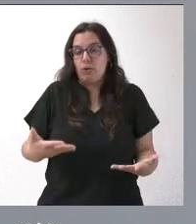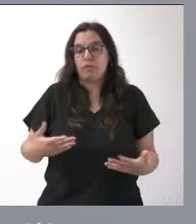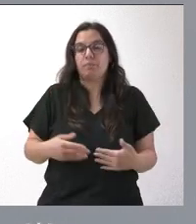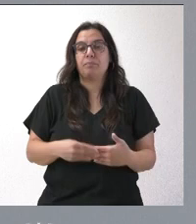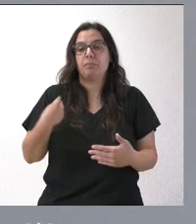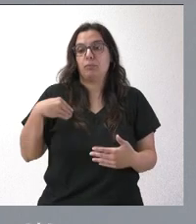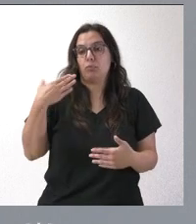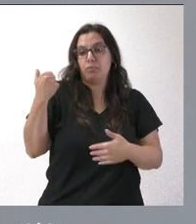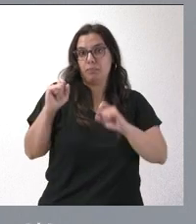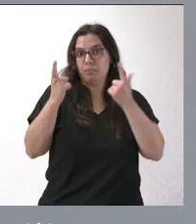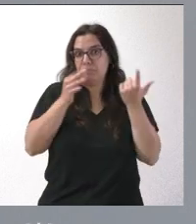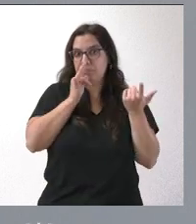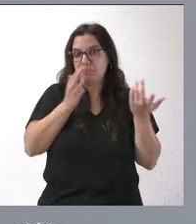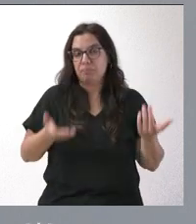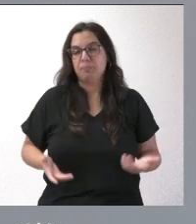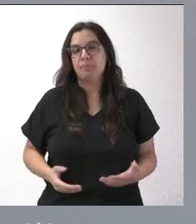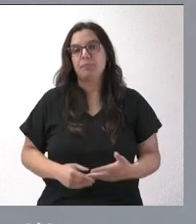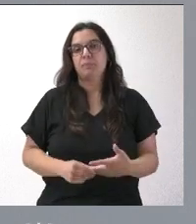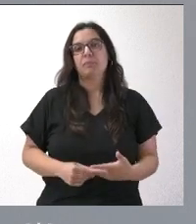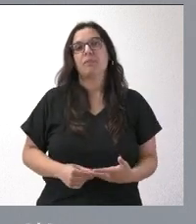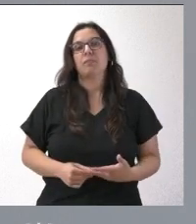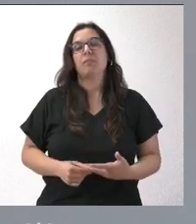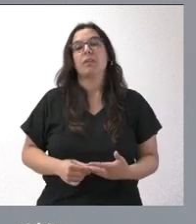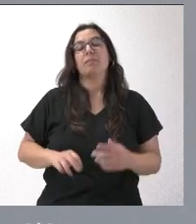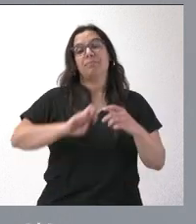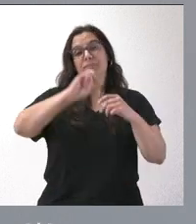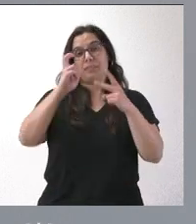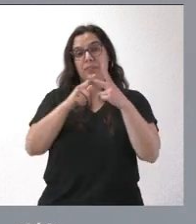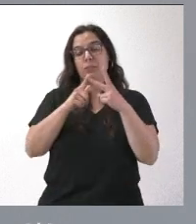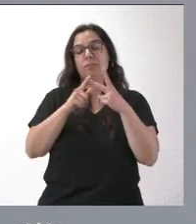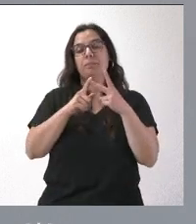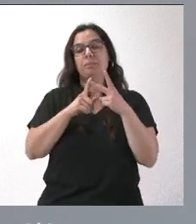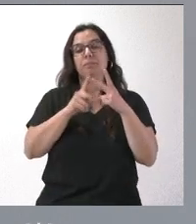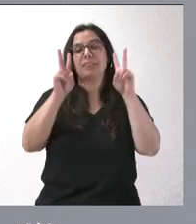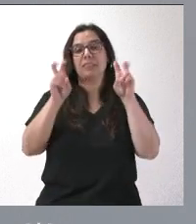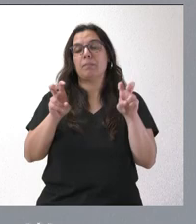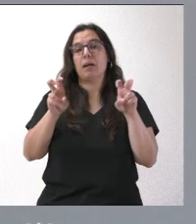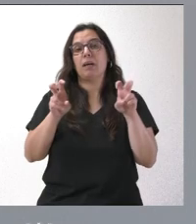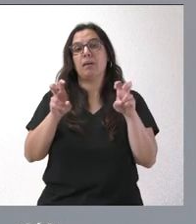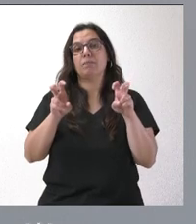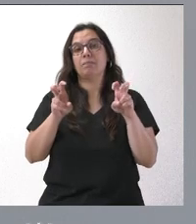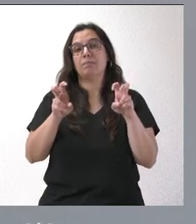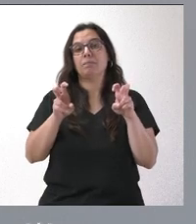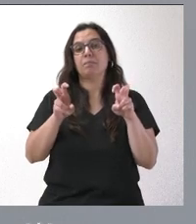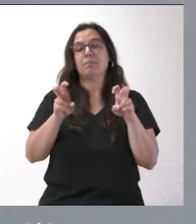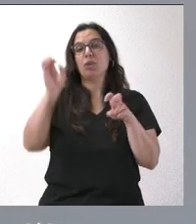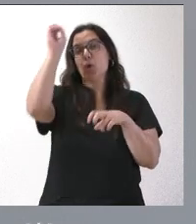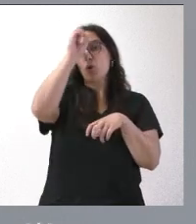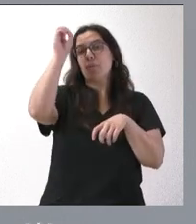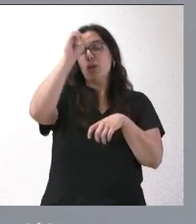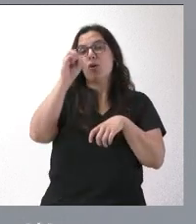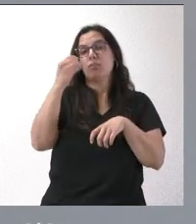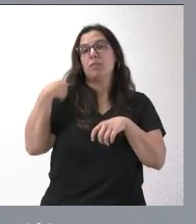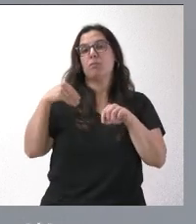referencia. Y sobre la segunda cuestión de esa opinión de la OIT,